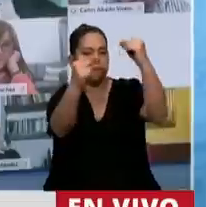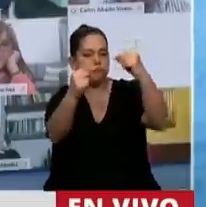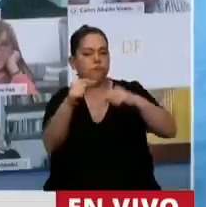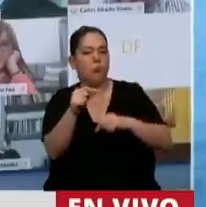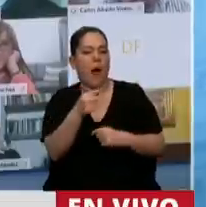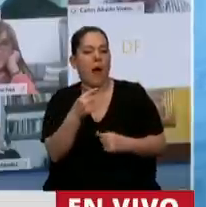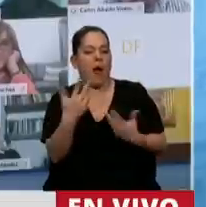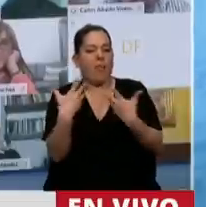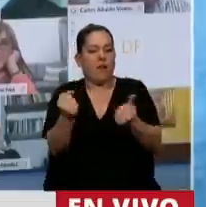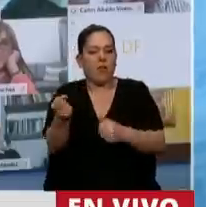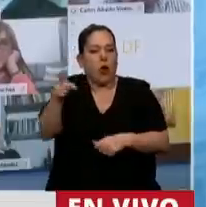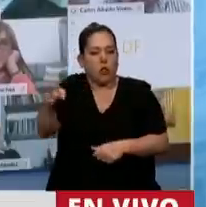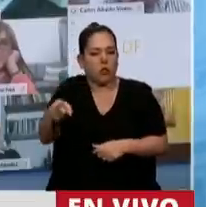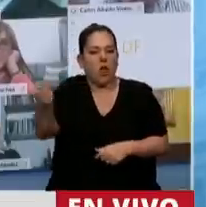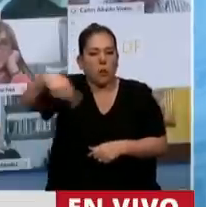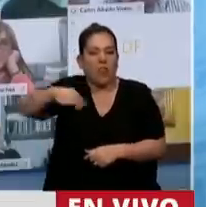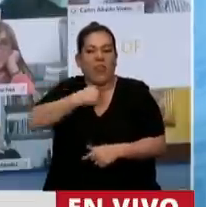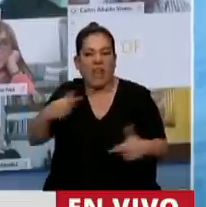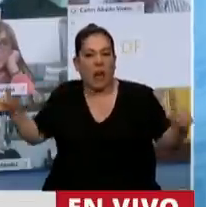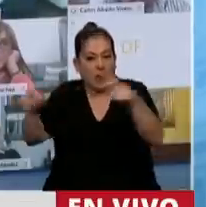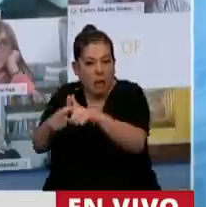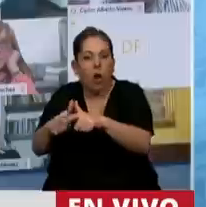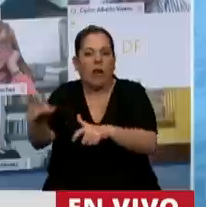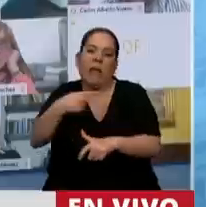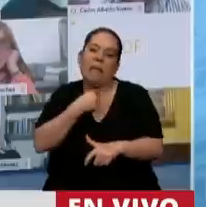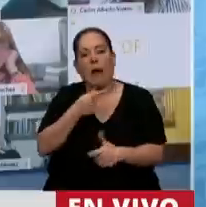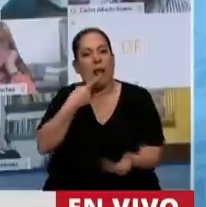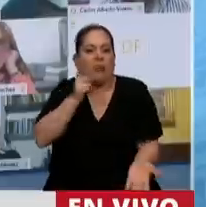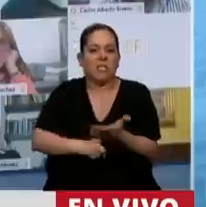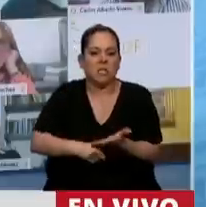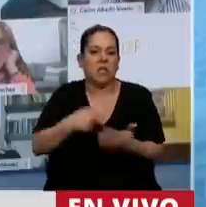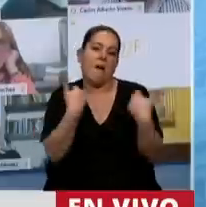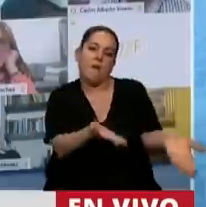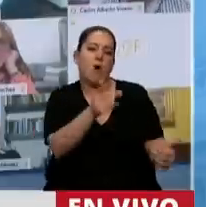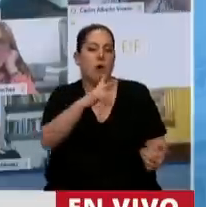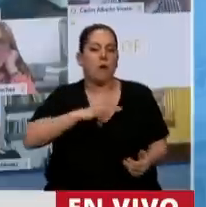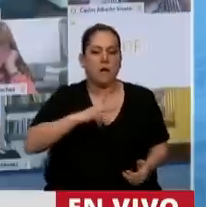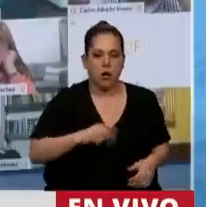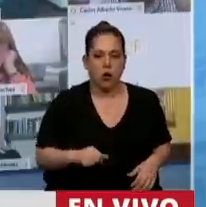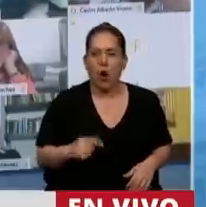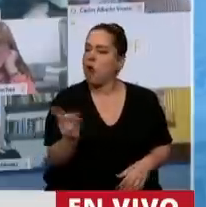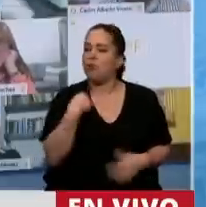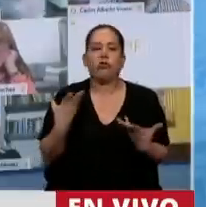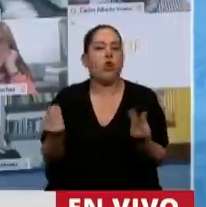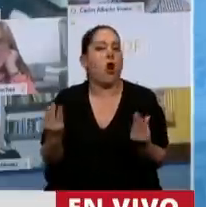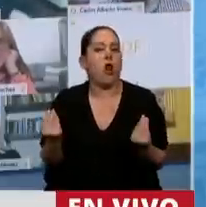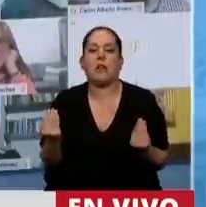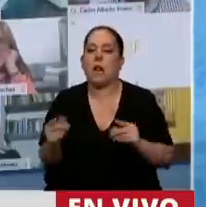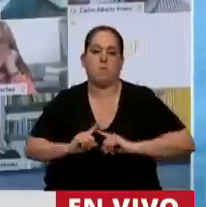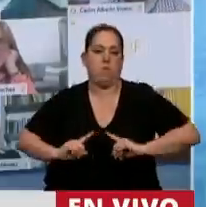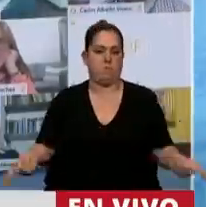minoría quieren imponer la regla del juego de los poderosos. No les tenemos miedo. El pueblo